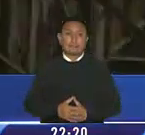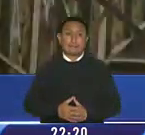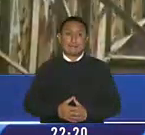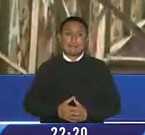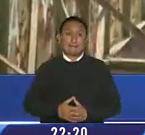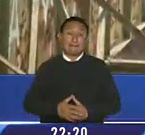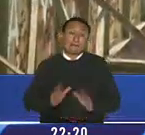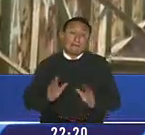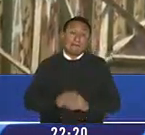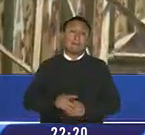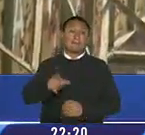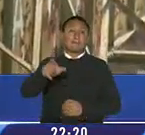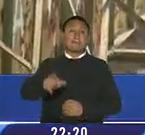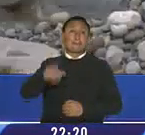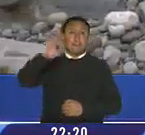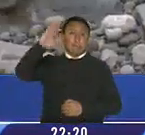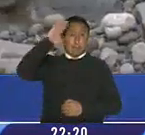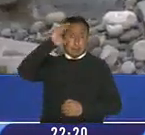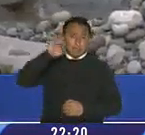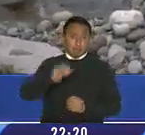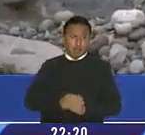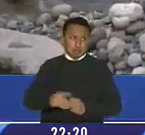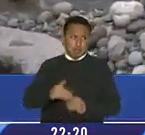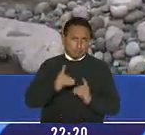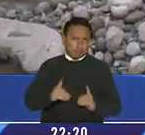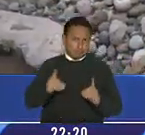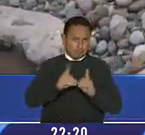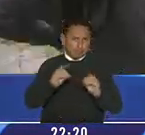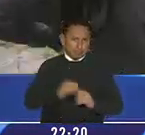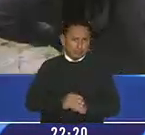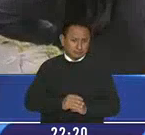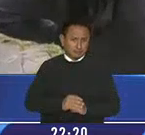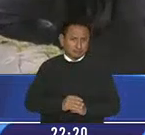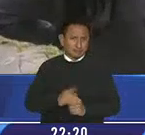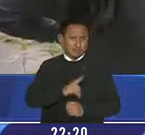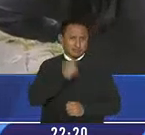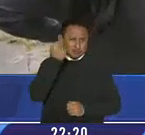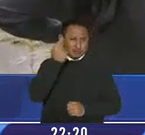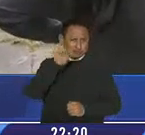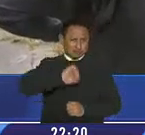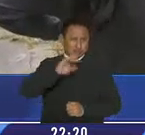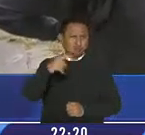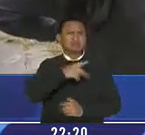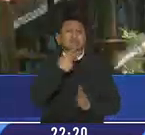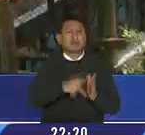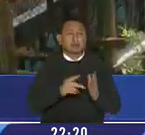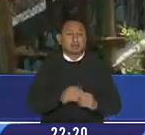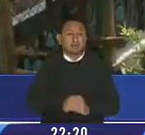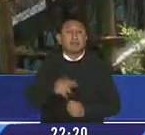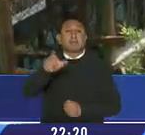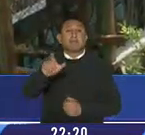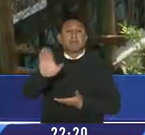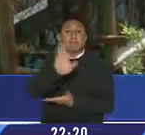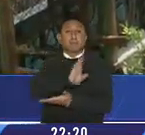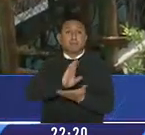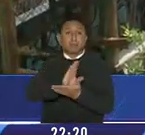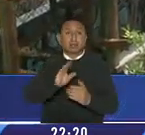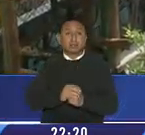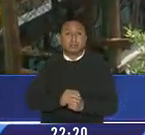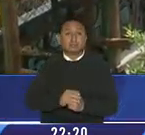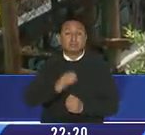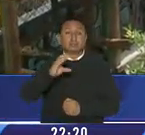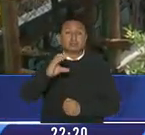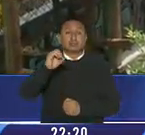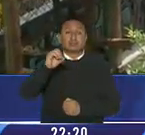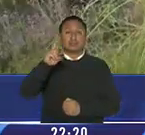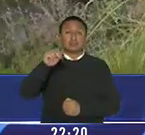Seguramente los agentes policiales deben tener mayores datos o la película clara de lo que pasó. Los habitantes del barrio San Miguel del Común en